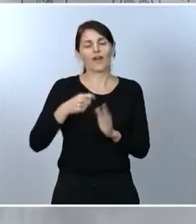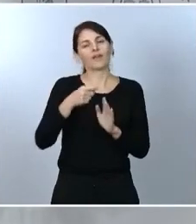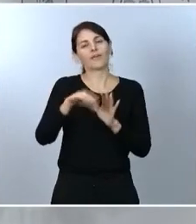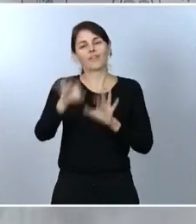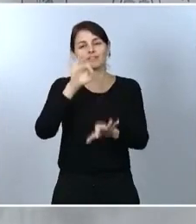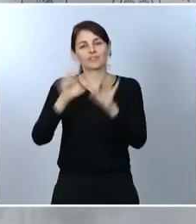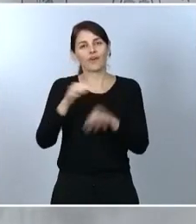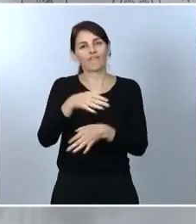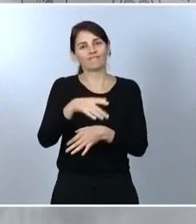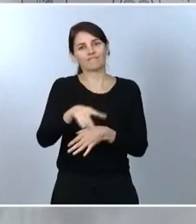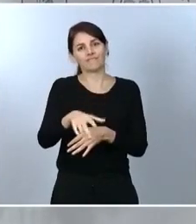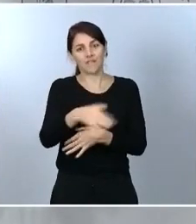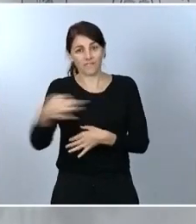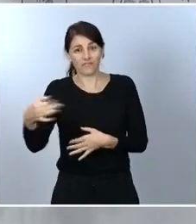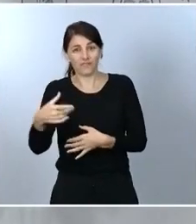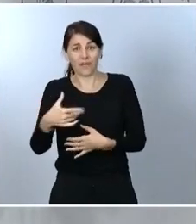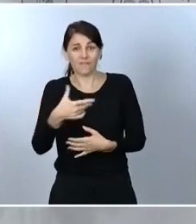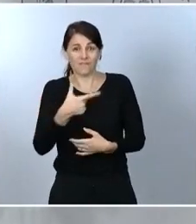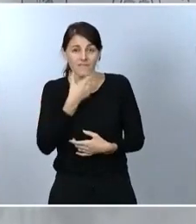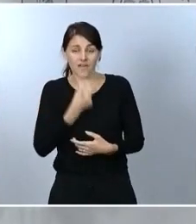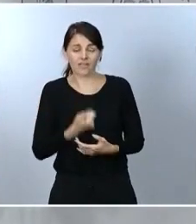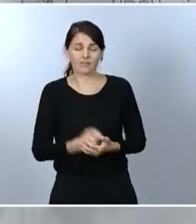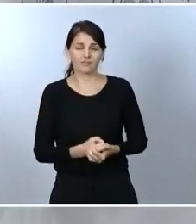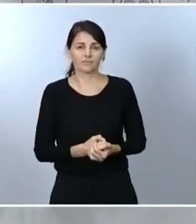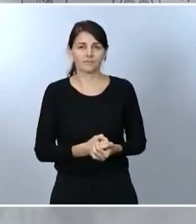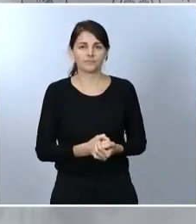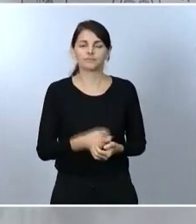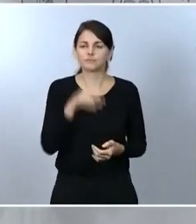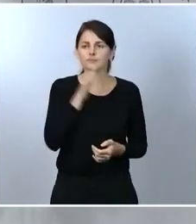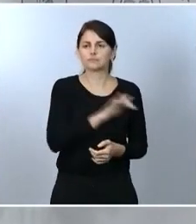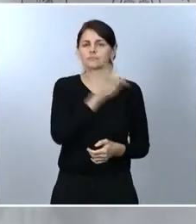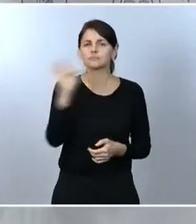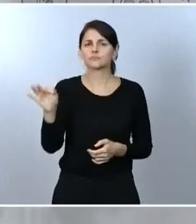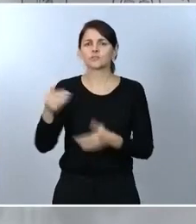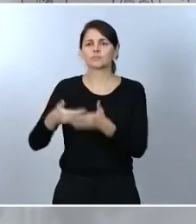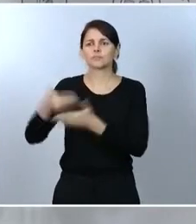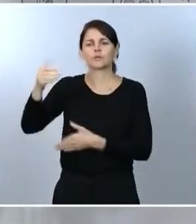por parte de ABC. Víctor Ruiz de Almirón. Adelante, Víctor.